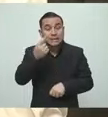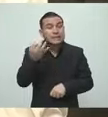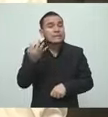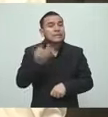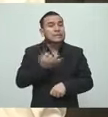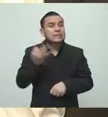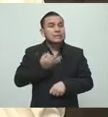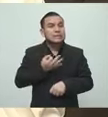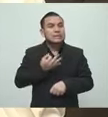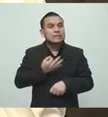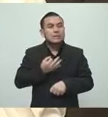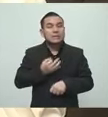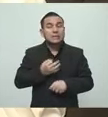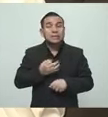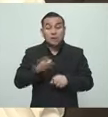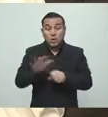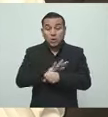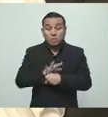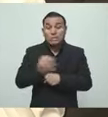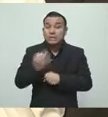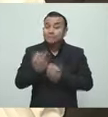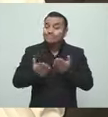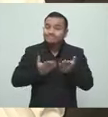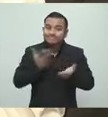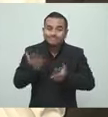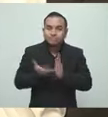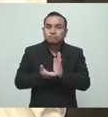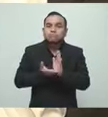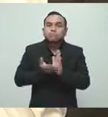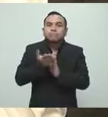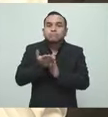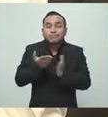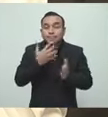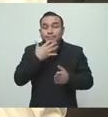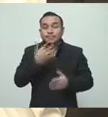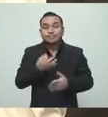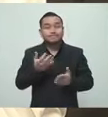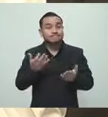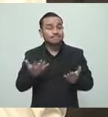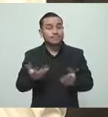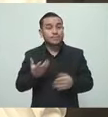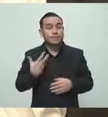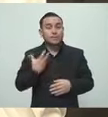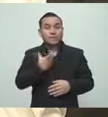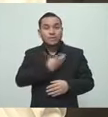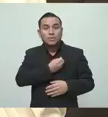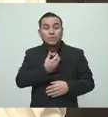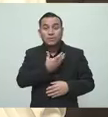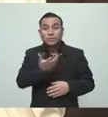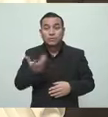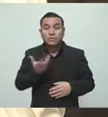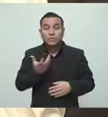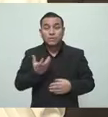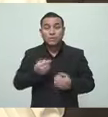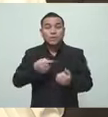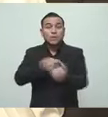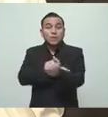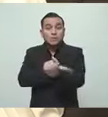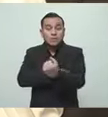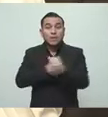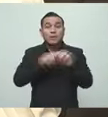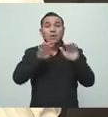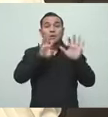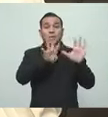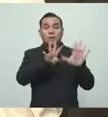límite de atención. Entonces, particularmente el Hospital San Rafael, somos más de 900